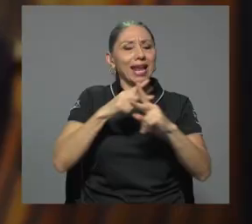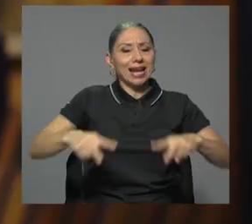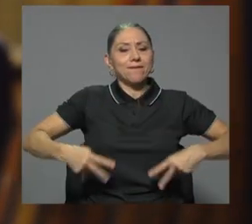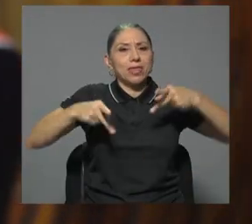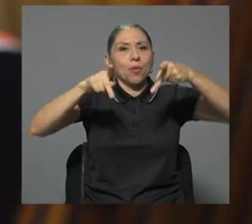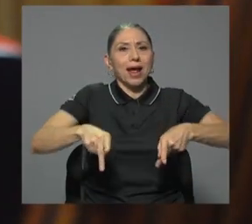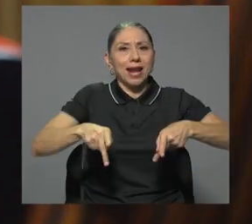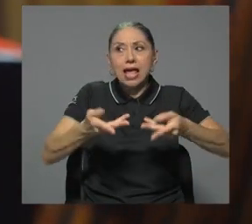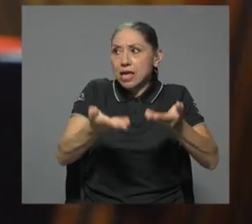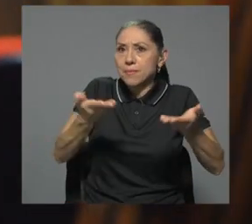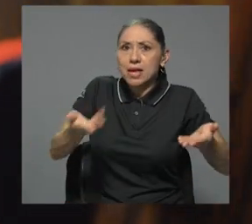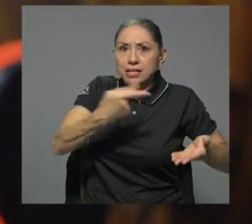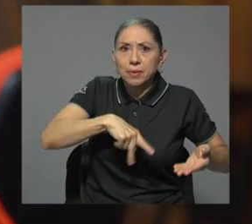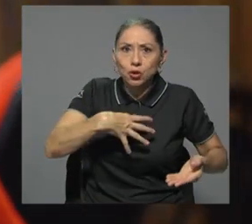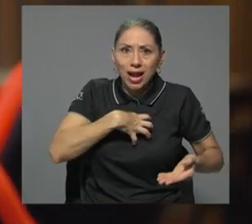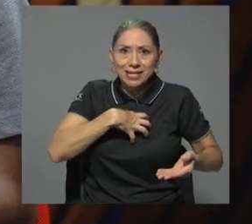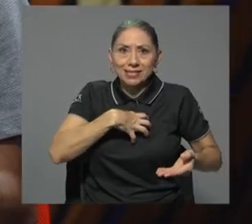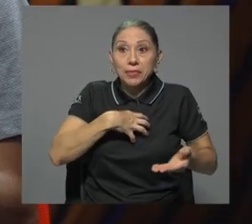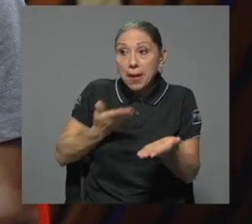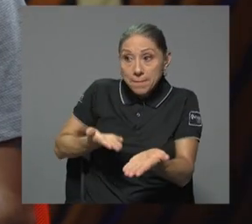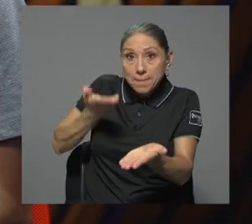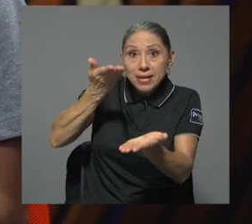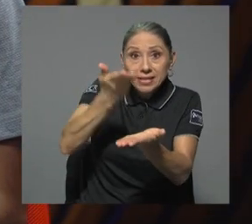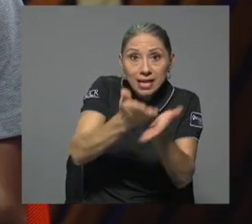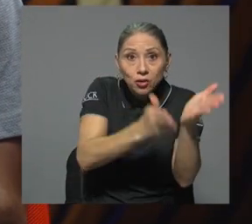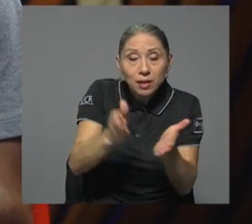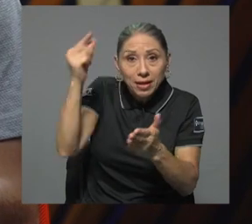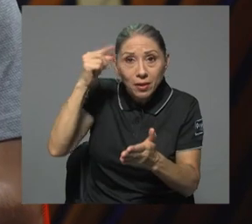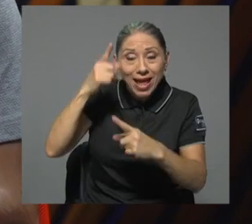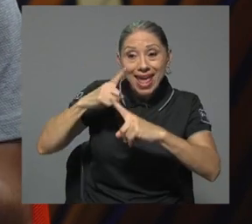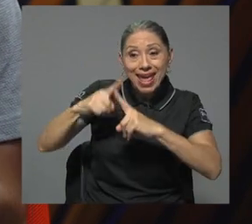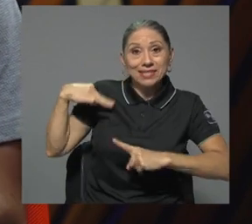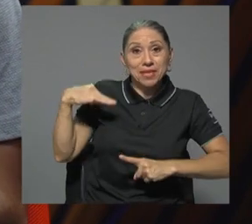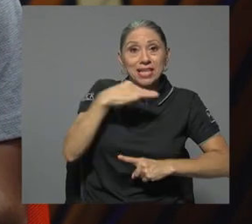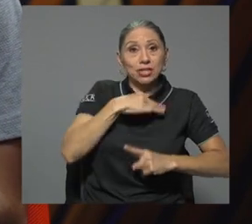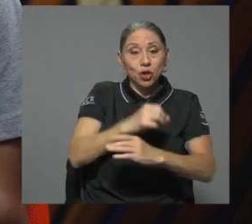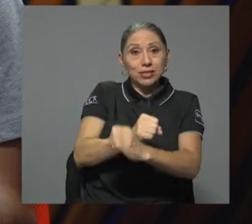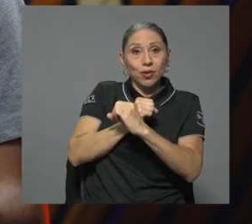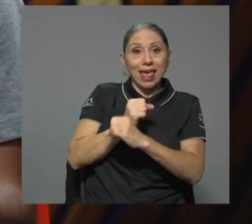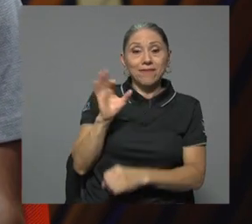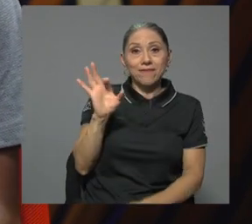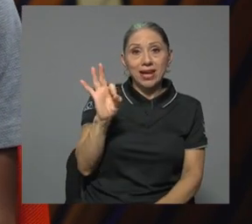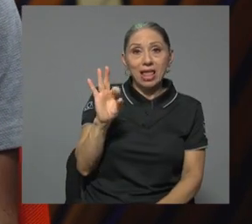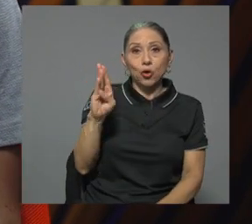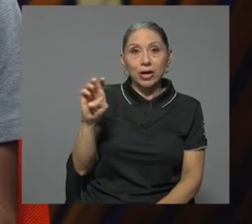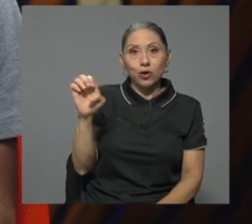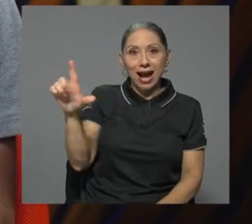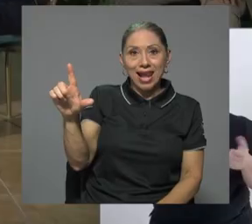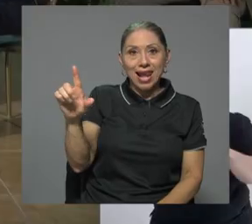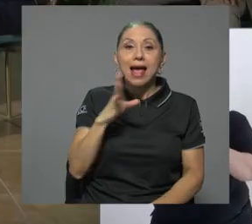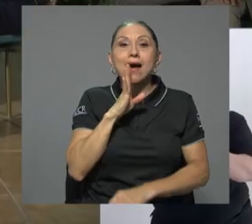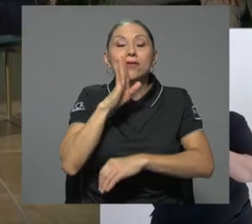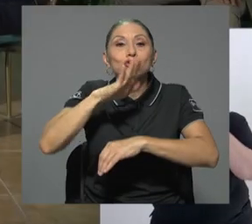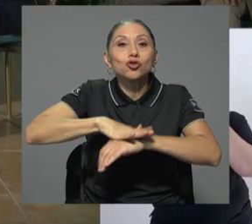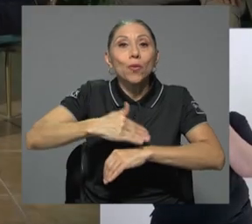personales. Durante la presentación del Plan de Gobierno, el ex ministro de Seguridad Fernando Berrocal hizo comentarios sobre la aportación de